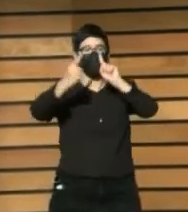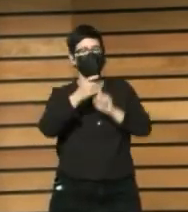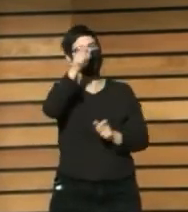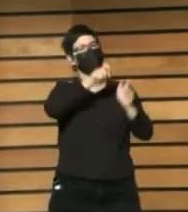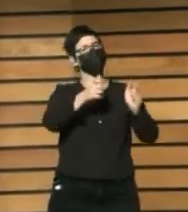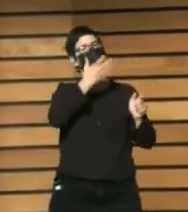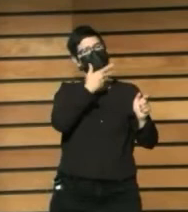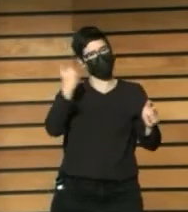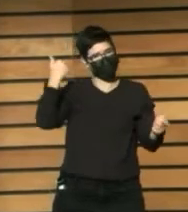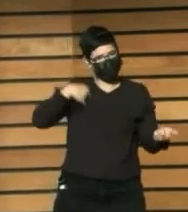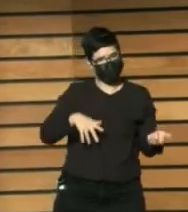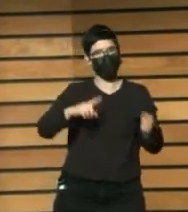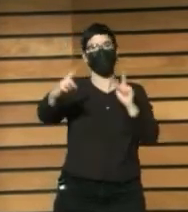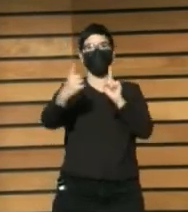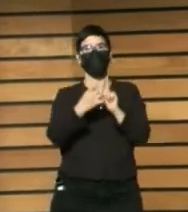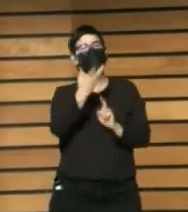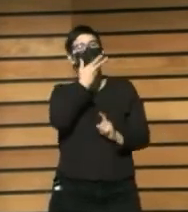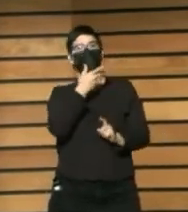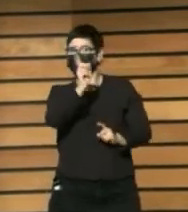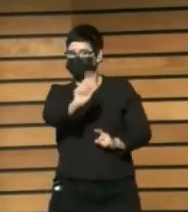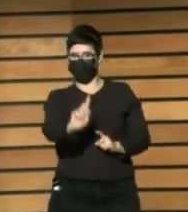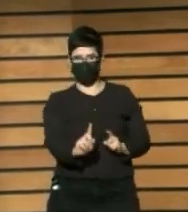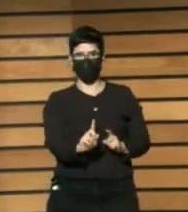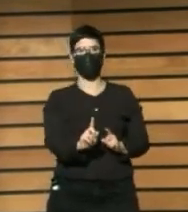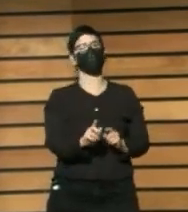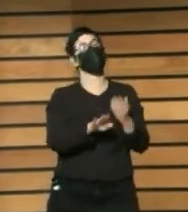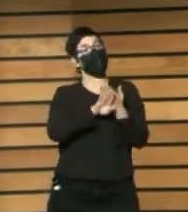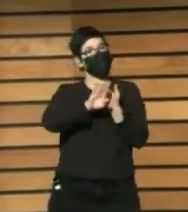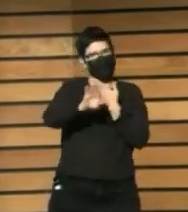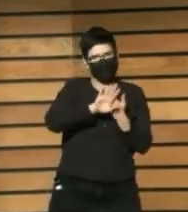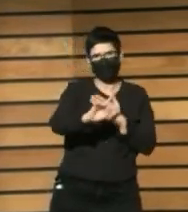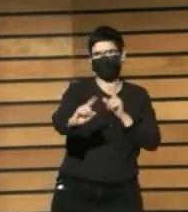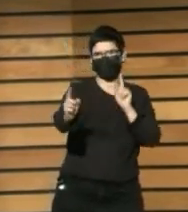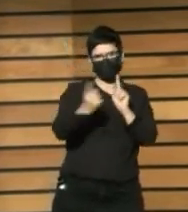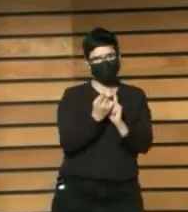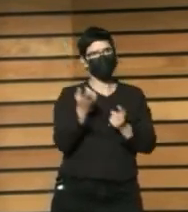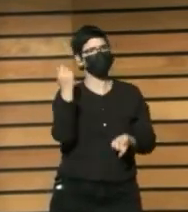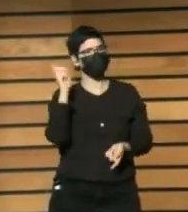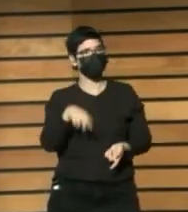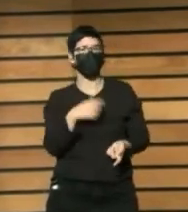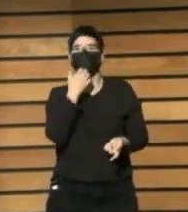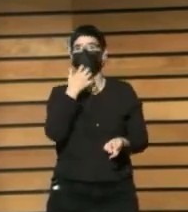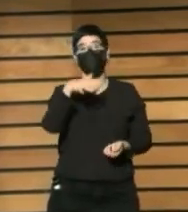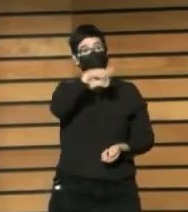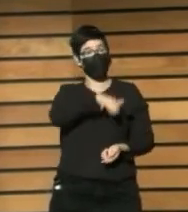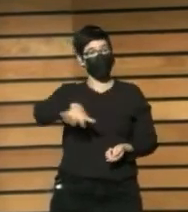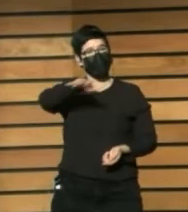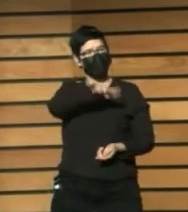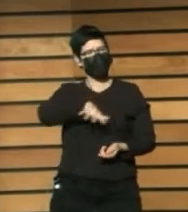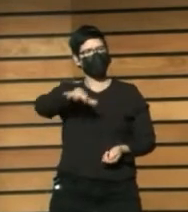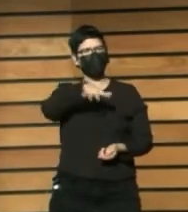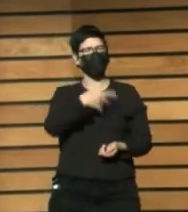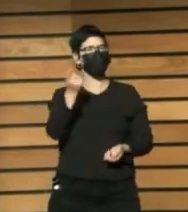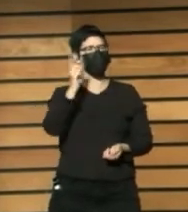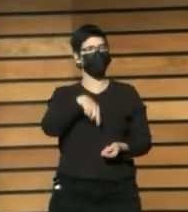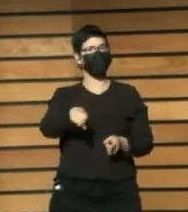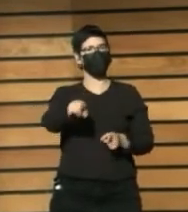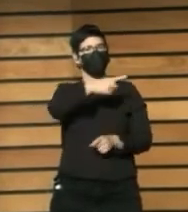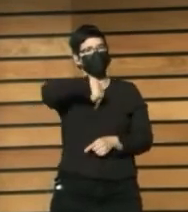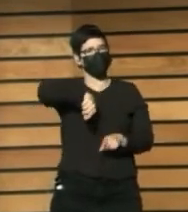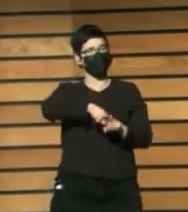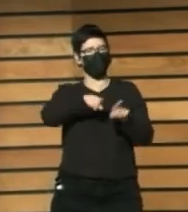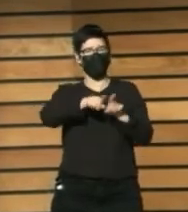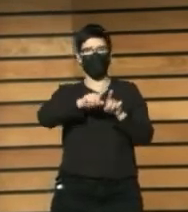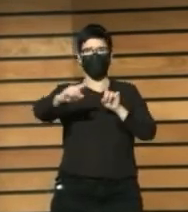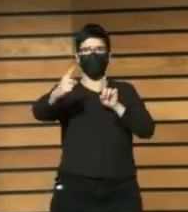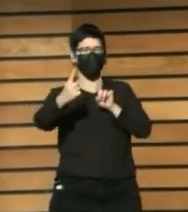amigos Nos encontramos A los vecinos Y también Como lo vimos antes Son espacios En los que también Nos vemos expuestos A